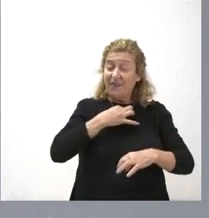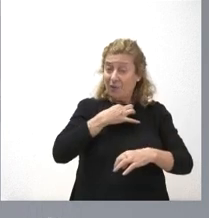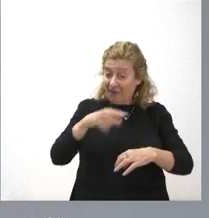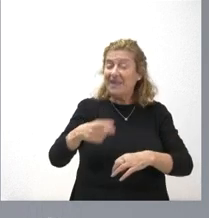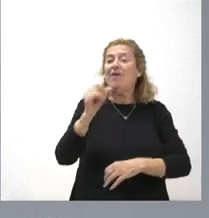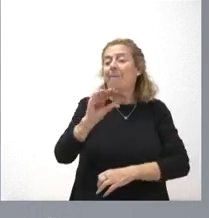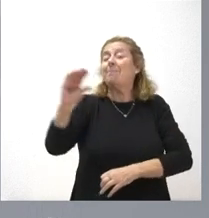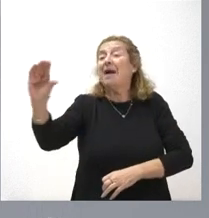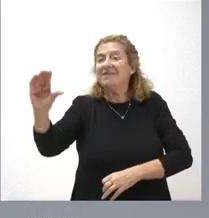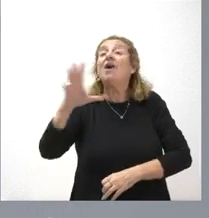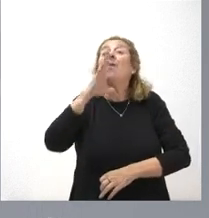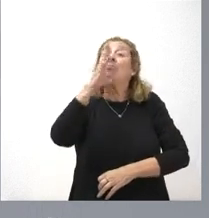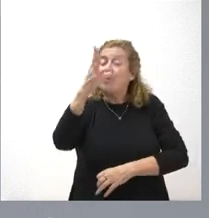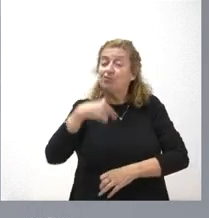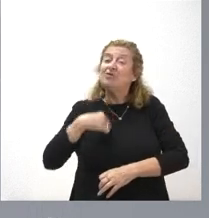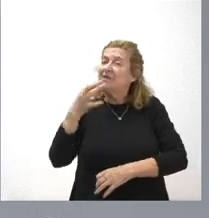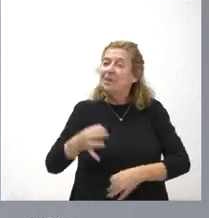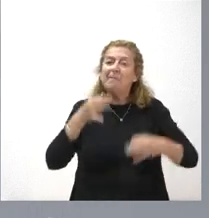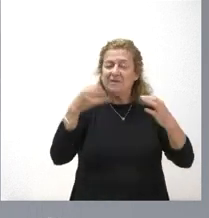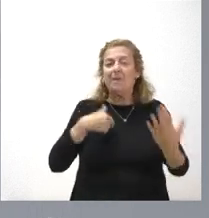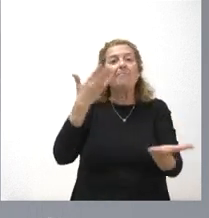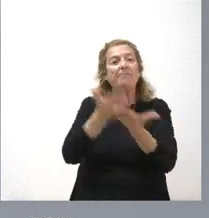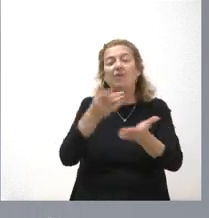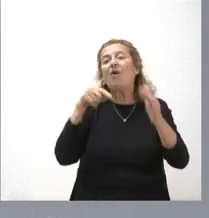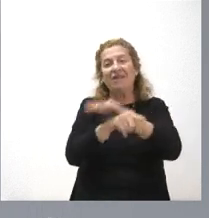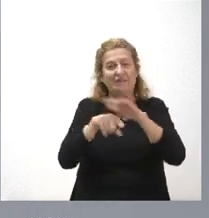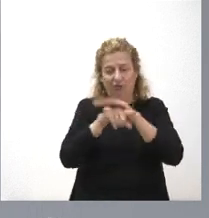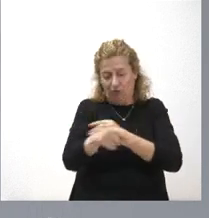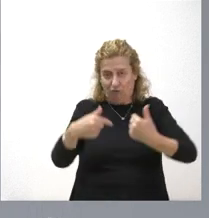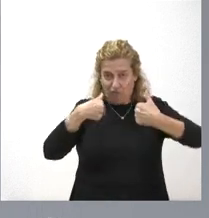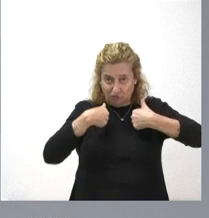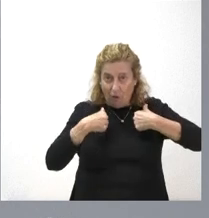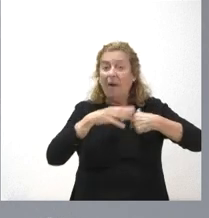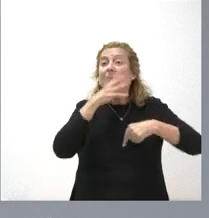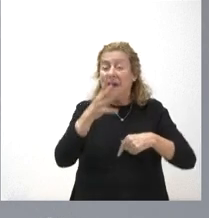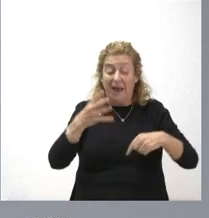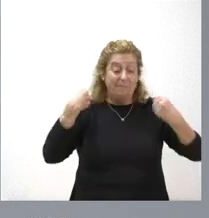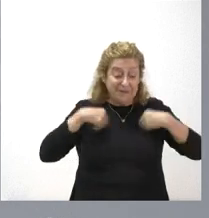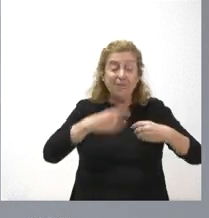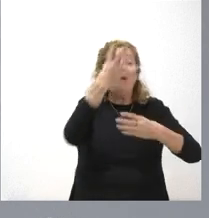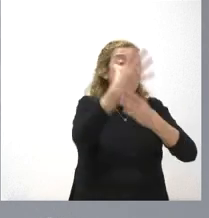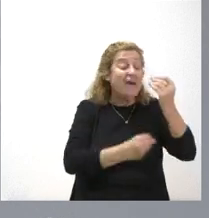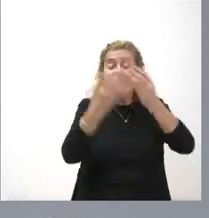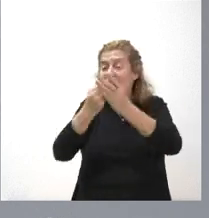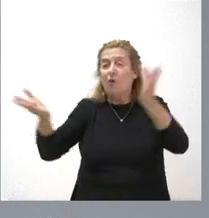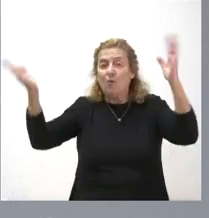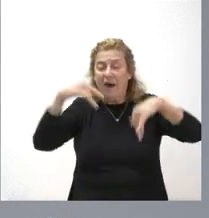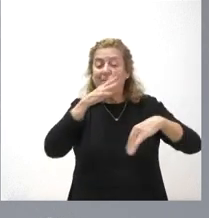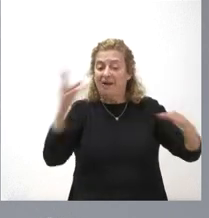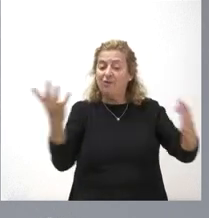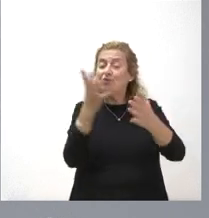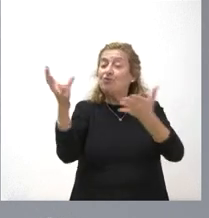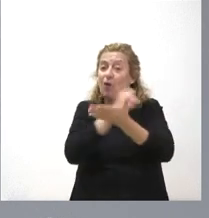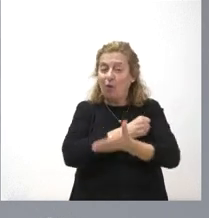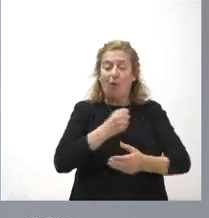Por eso hemos demandado siempre la gestión del mismo, para que no se produzcan esos ajustes, para que todo